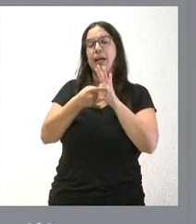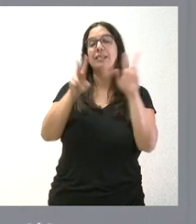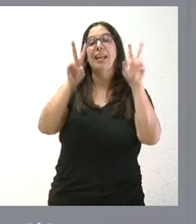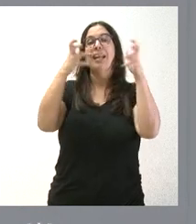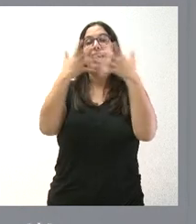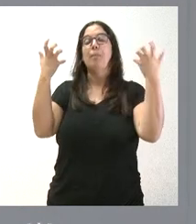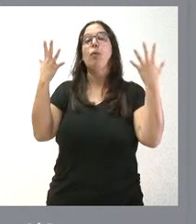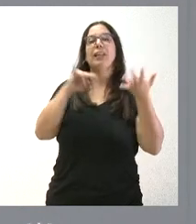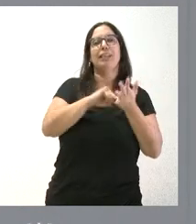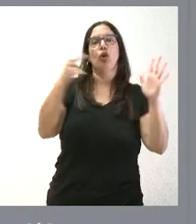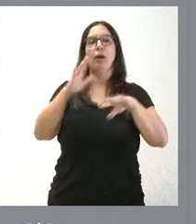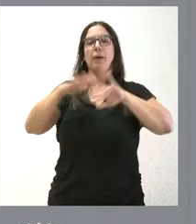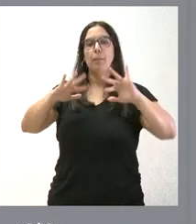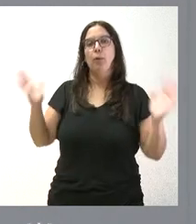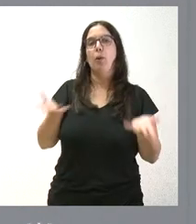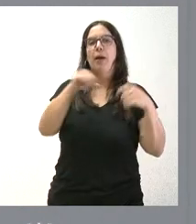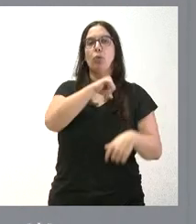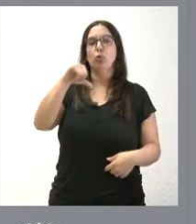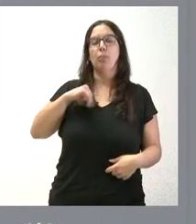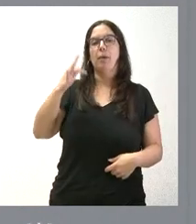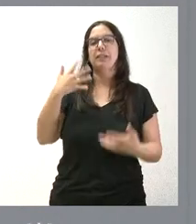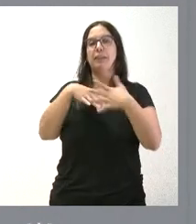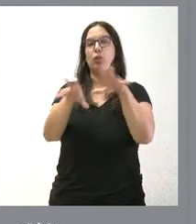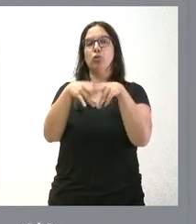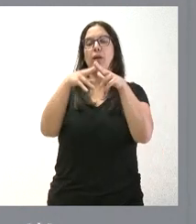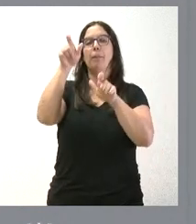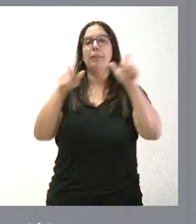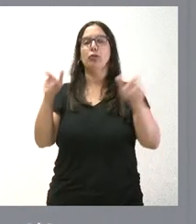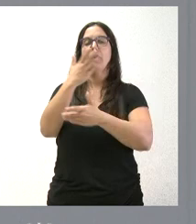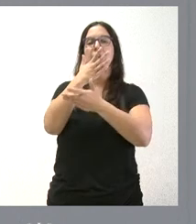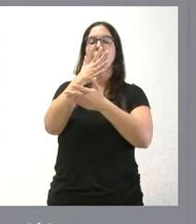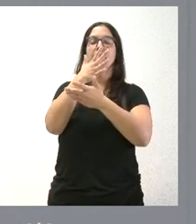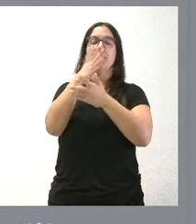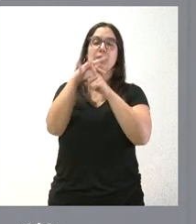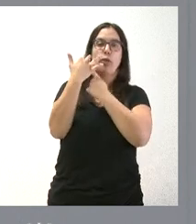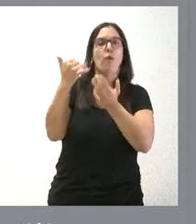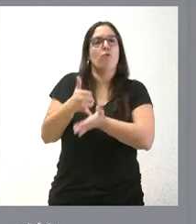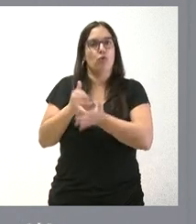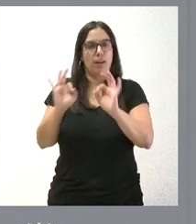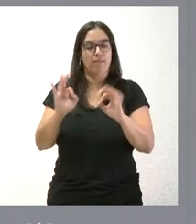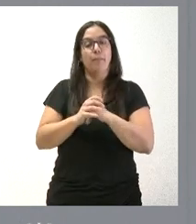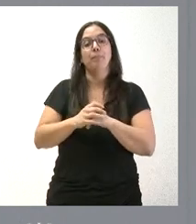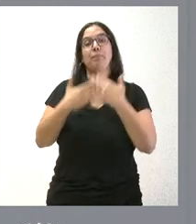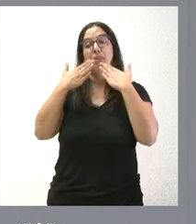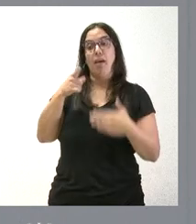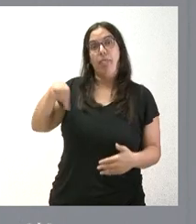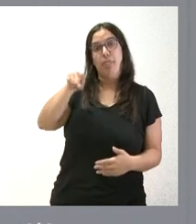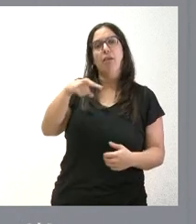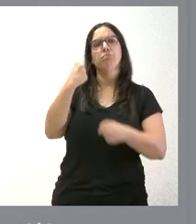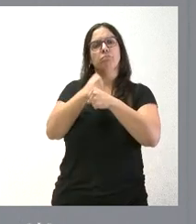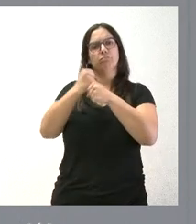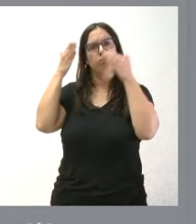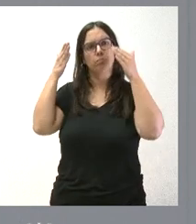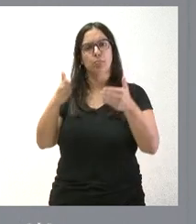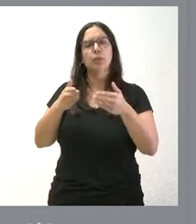tecnologías para promover la autonomía e integración social de personas en situación vulnerable. A través de esto se trabajará en el desarrollo de